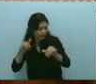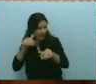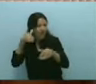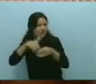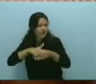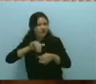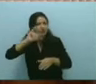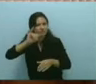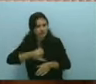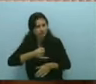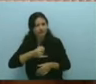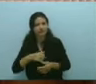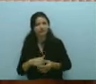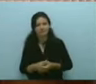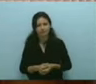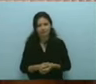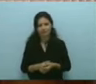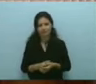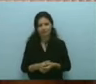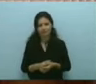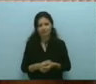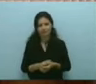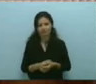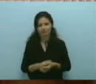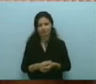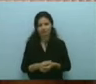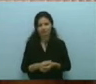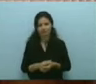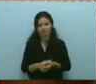todos sepan que si usted hubiera estado lo hubiera hecho, no tiene más rigor que ese.